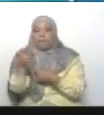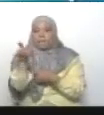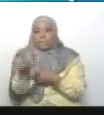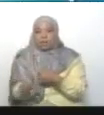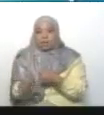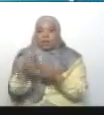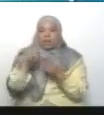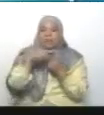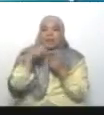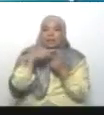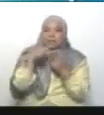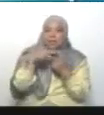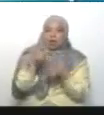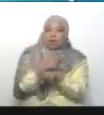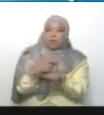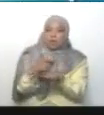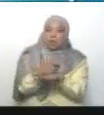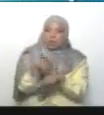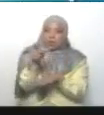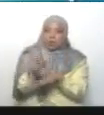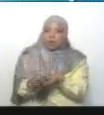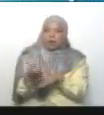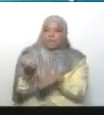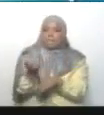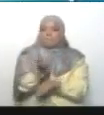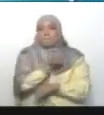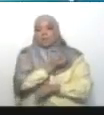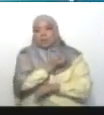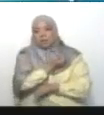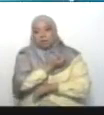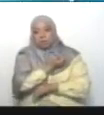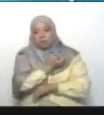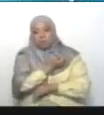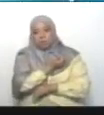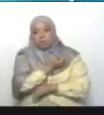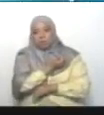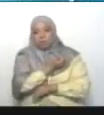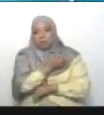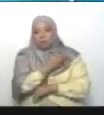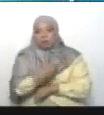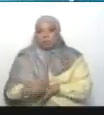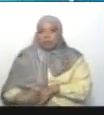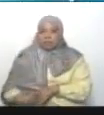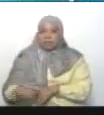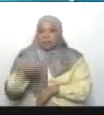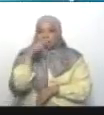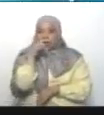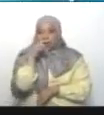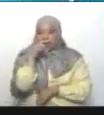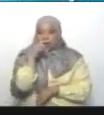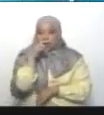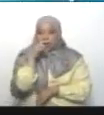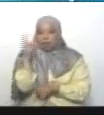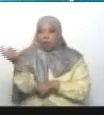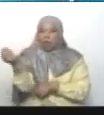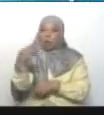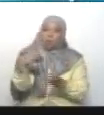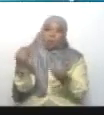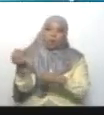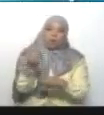Bernal en primer lugar. Y después había que venir a matar al presidente y a otros más.